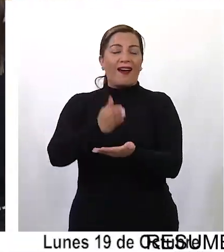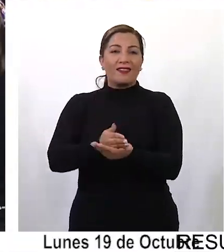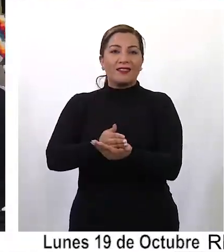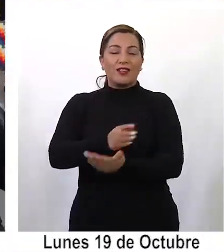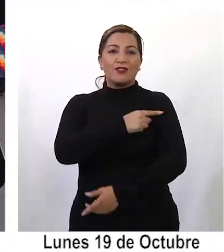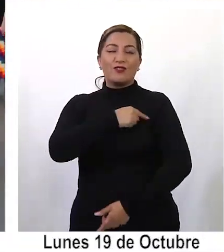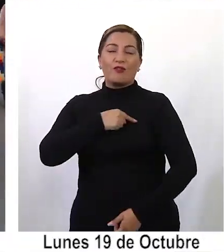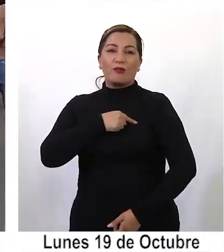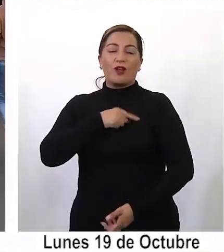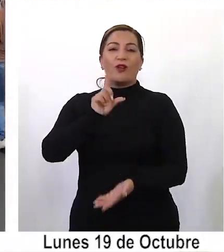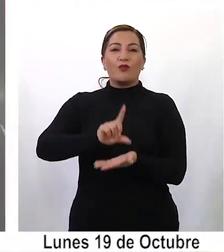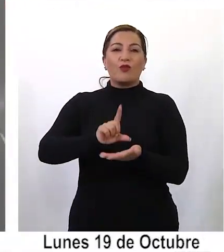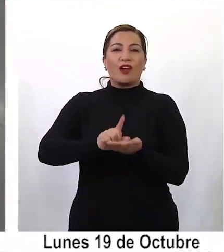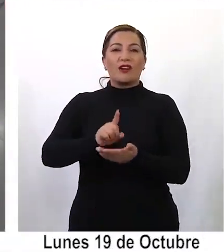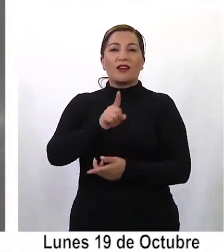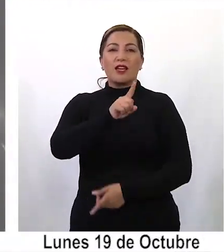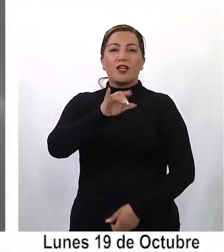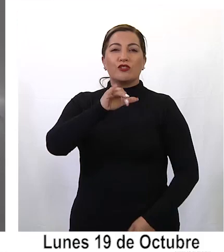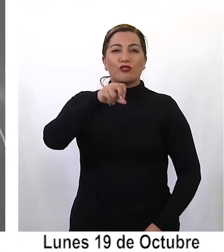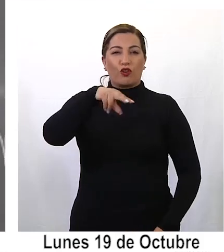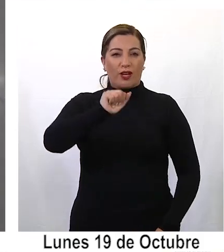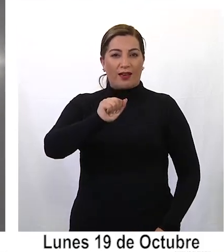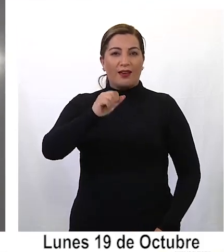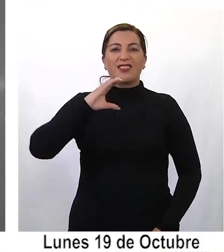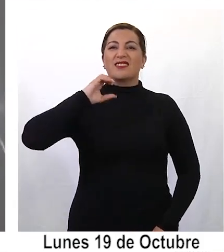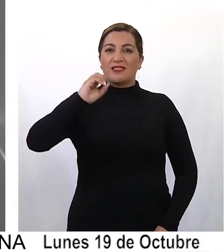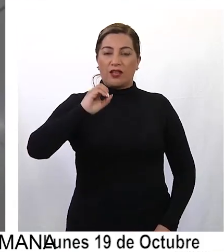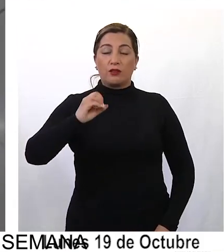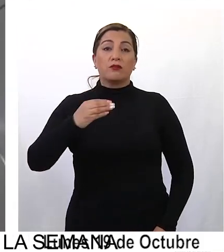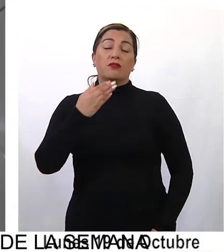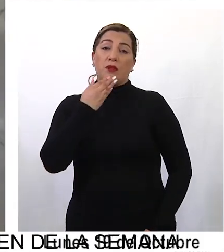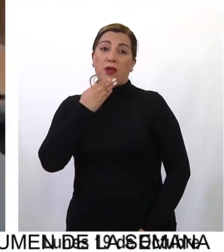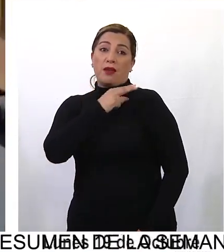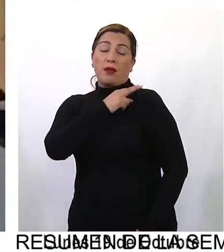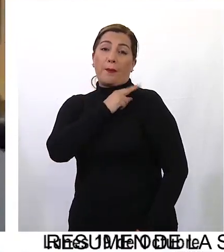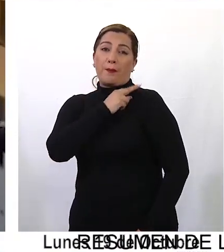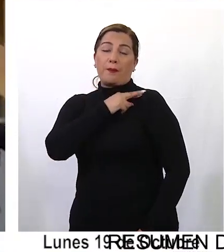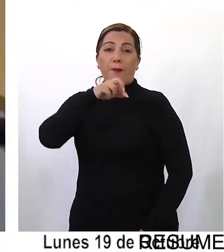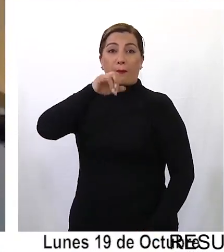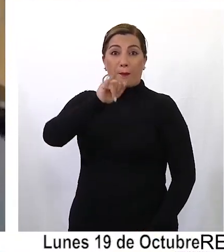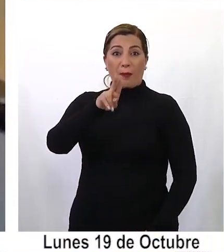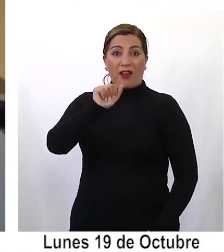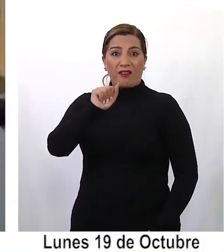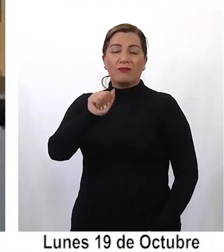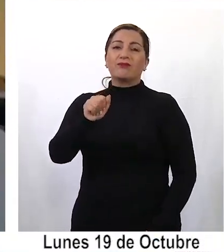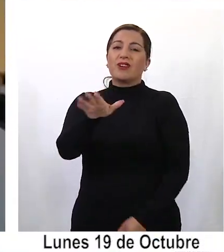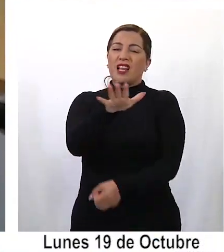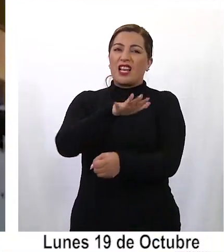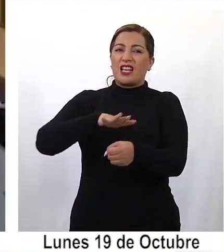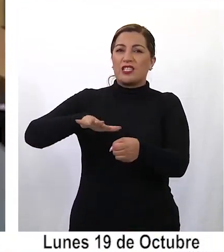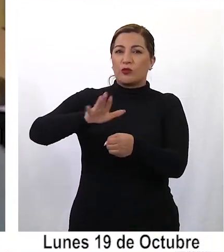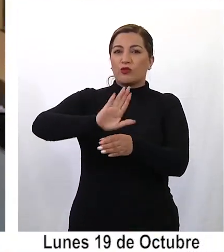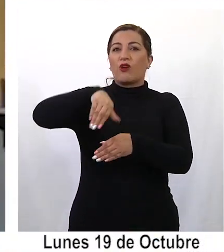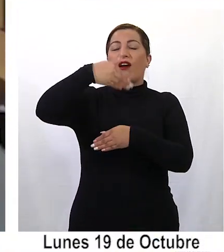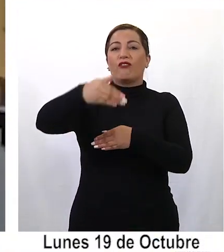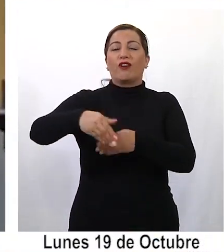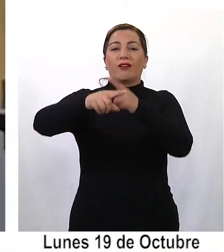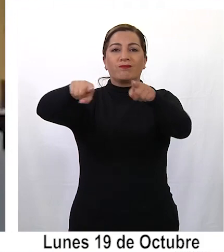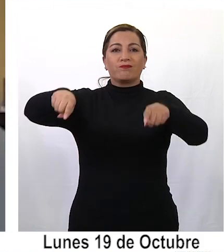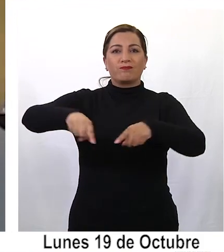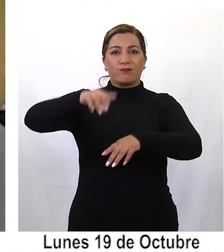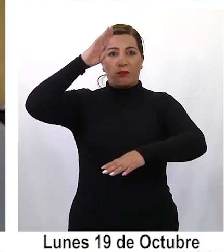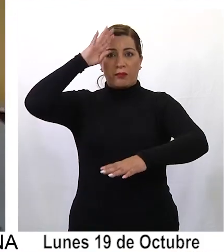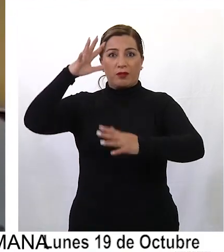denominada Zona Cero. Además, el general Guillermo Paiva se refirió a lo sucedido afuera del regimiento en